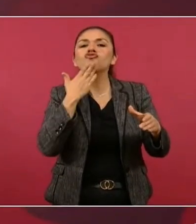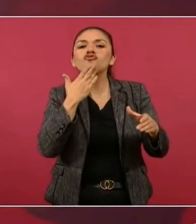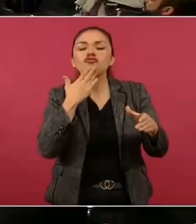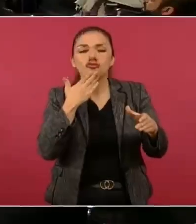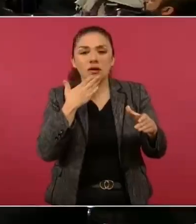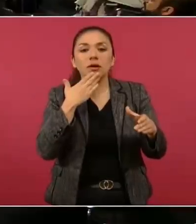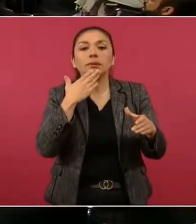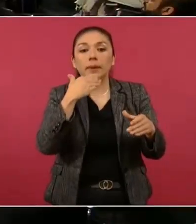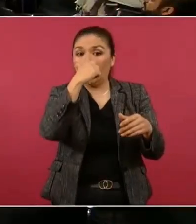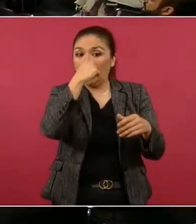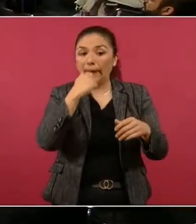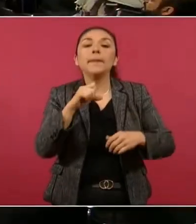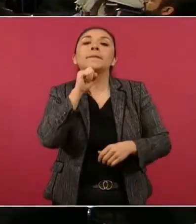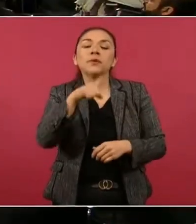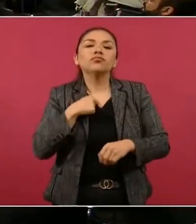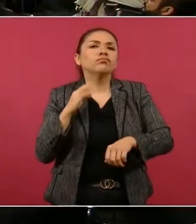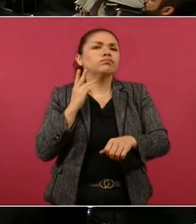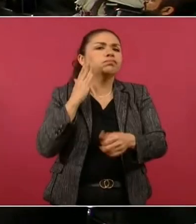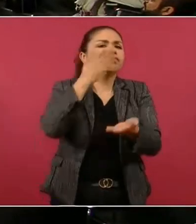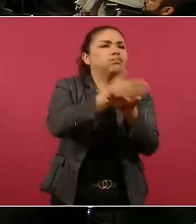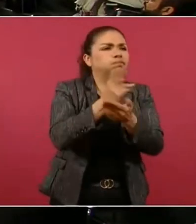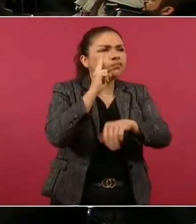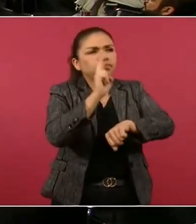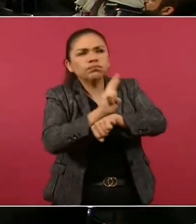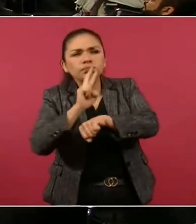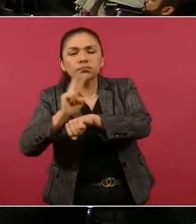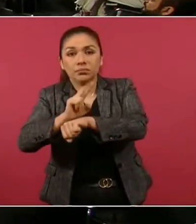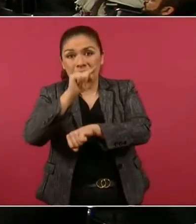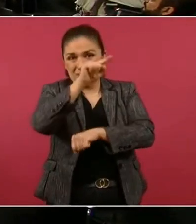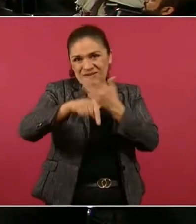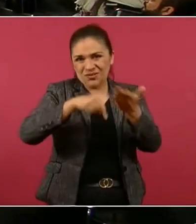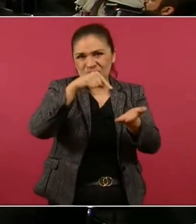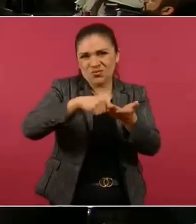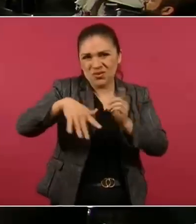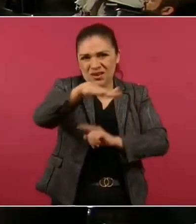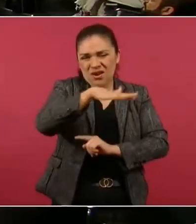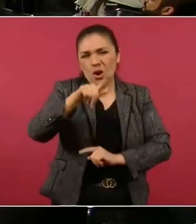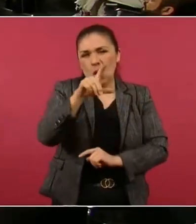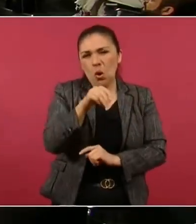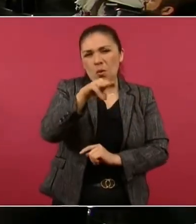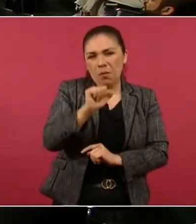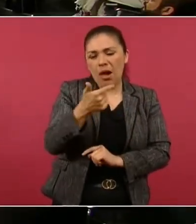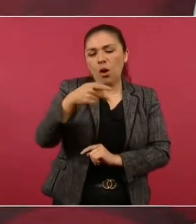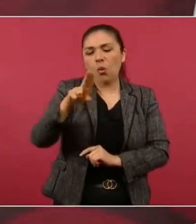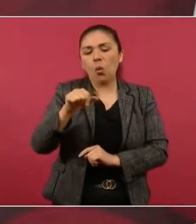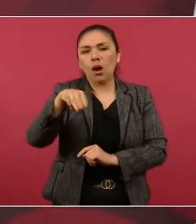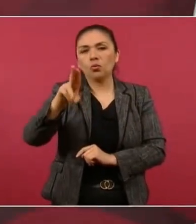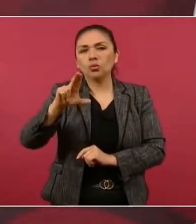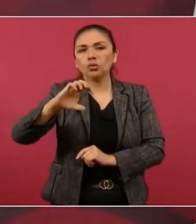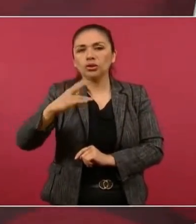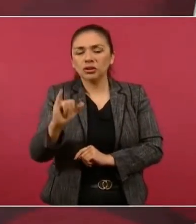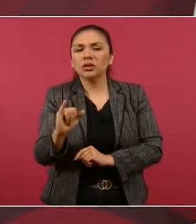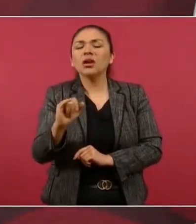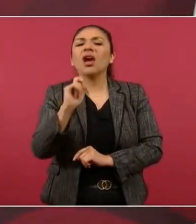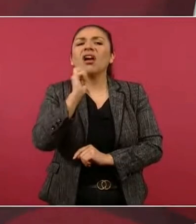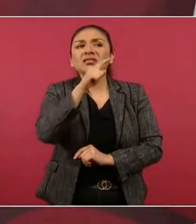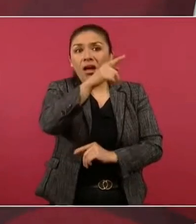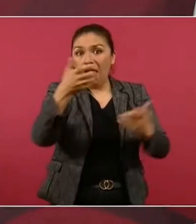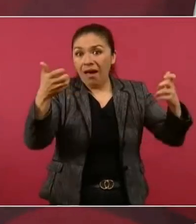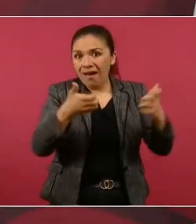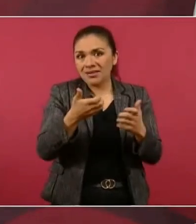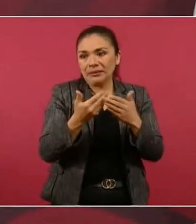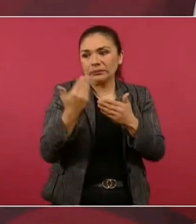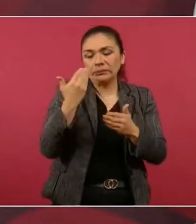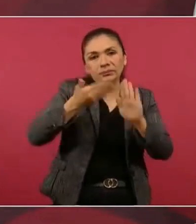y vamos a supervisar allí en Loma de Guamuchil una obra que se está